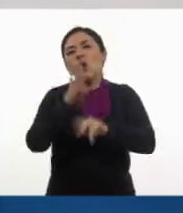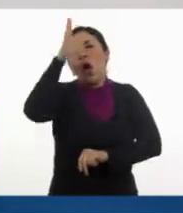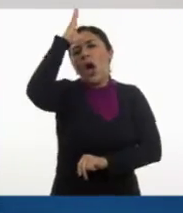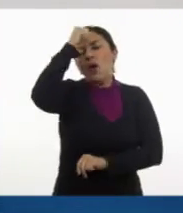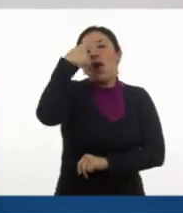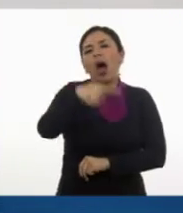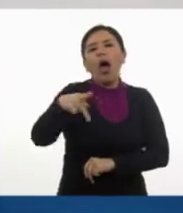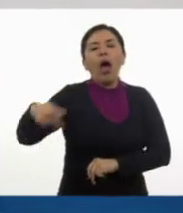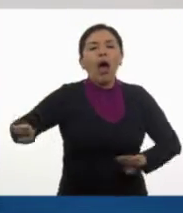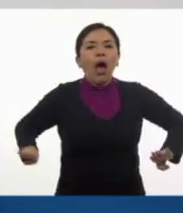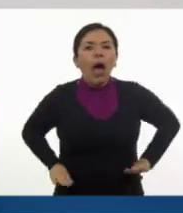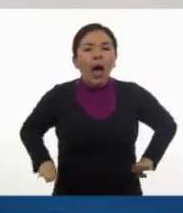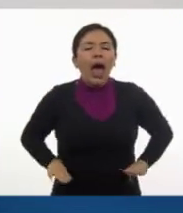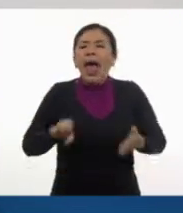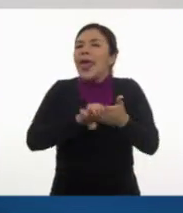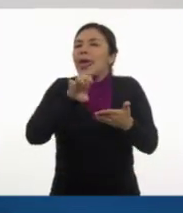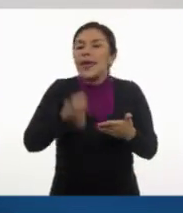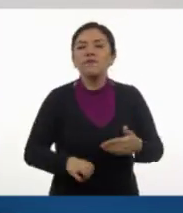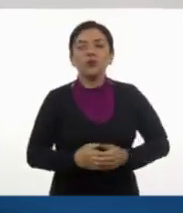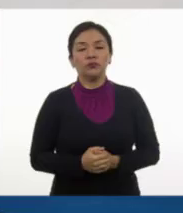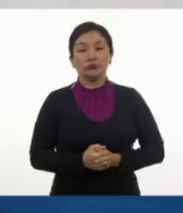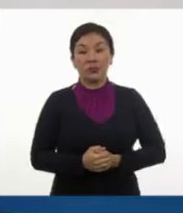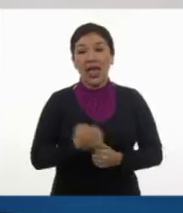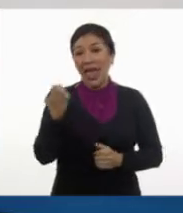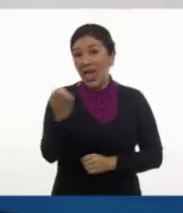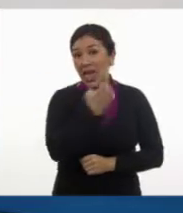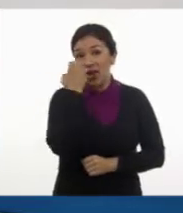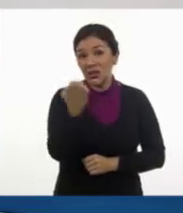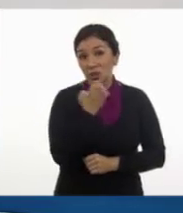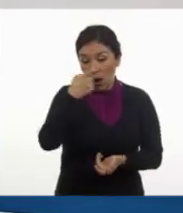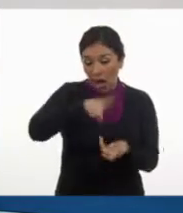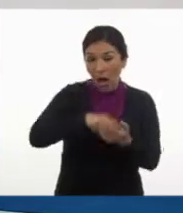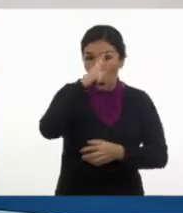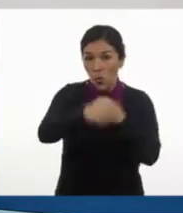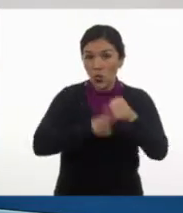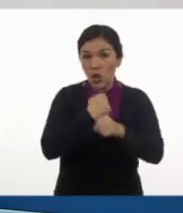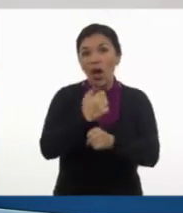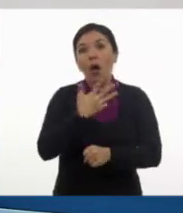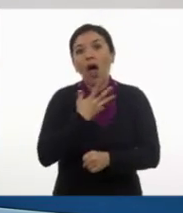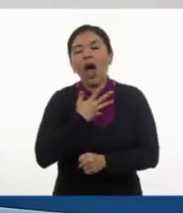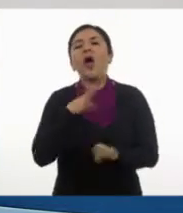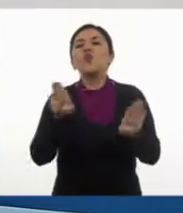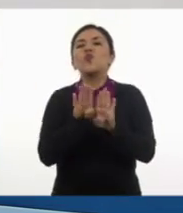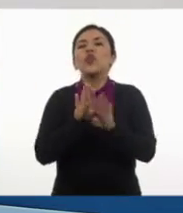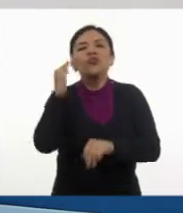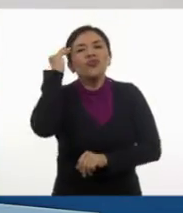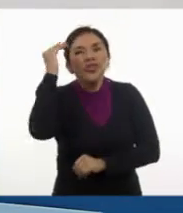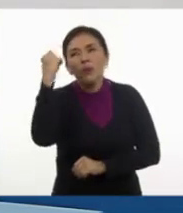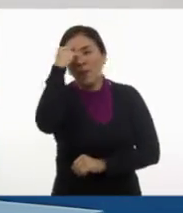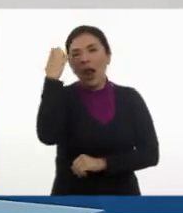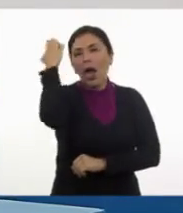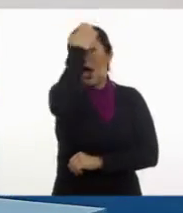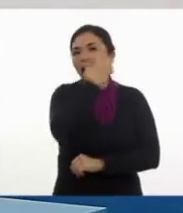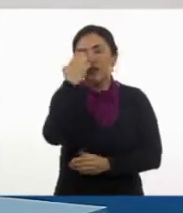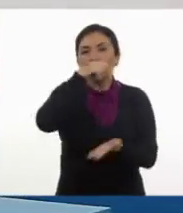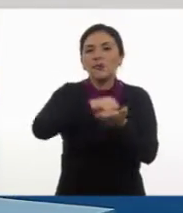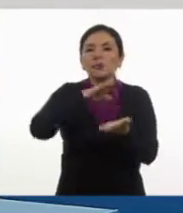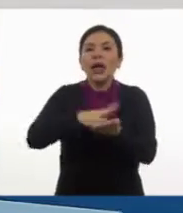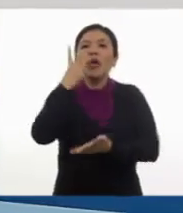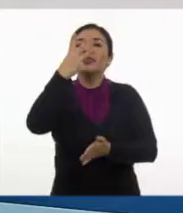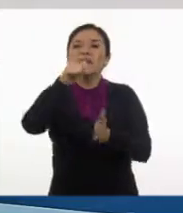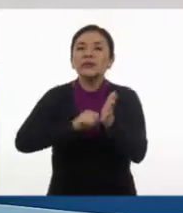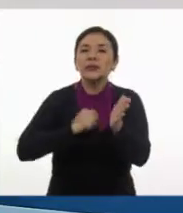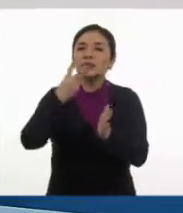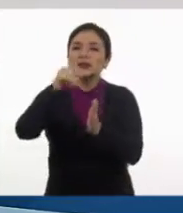ciertas características. Por ejemplo, en el ciclo escolar tenemos periodos de evaluación establecidos por trimestres,